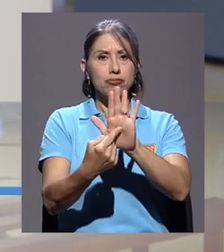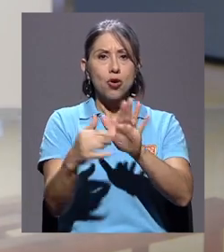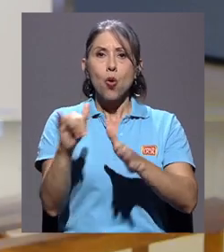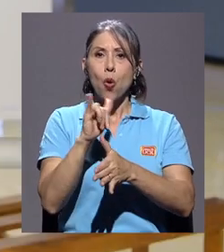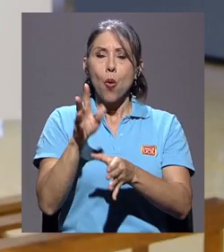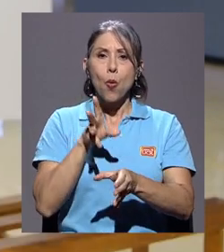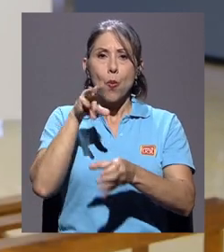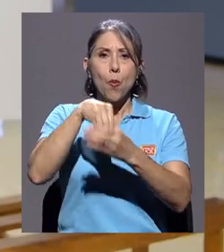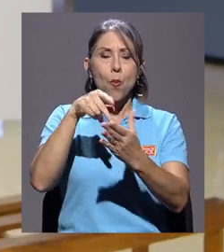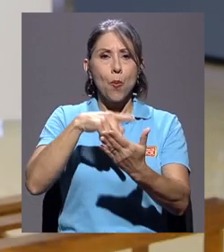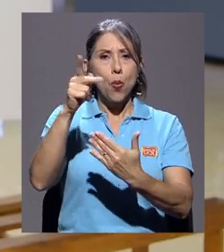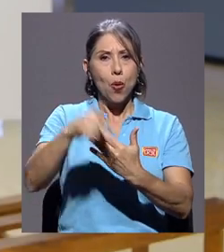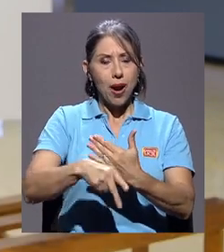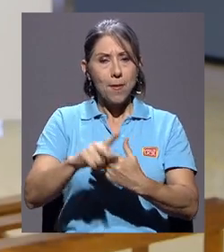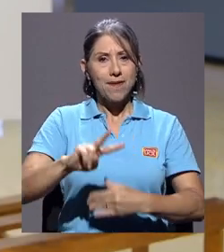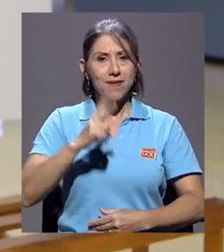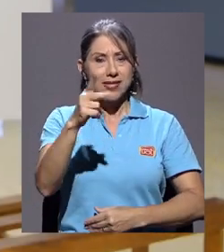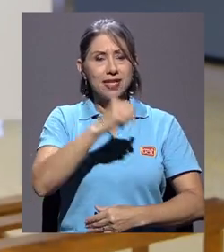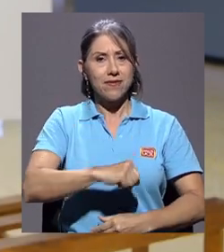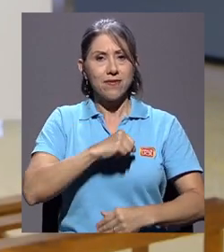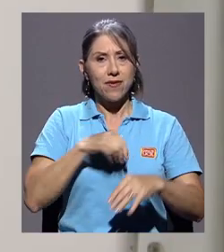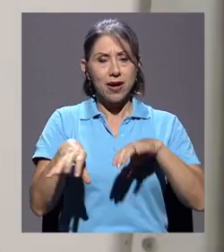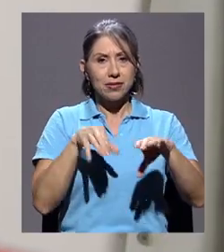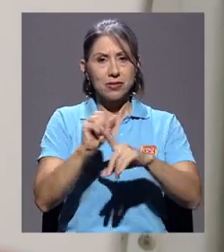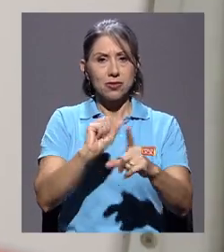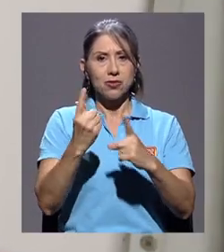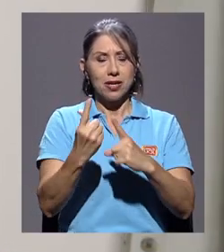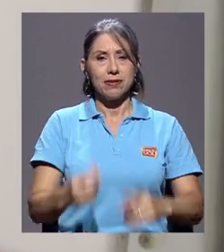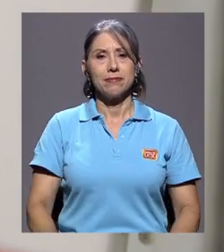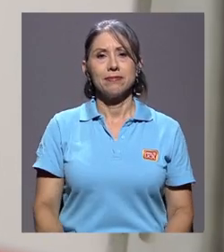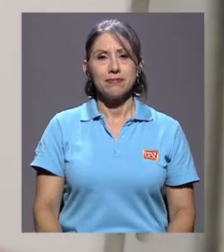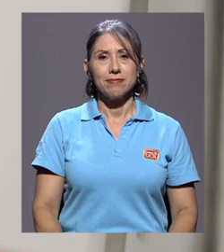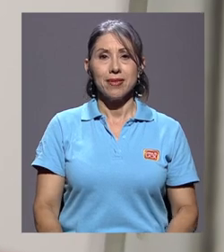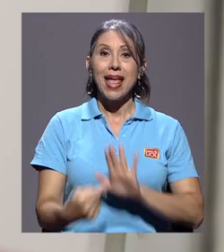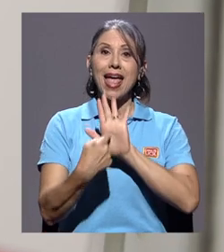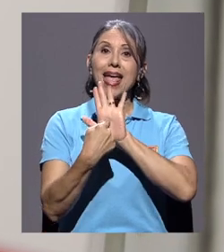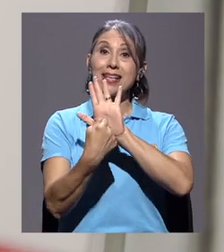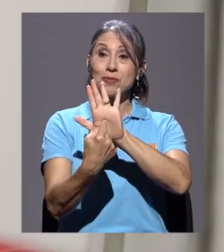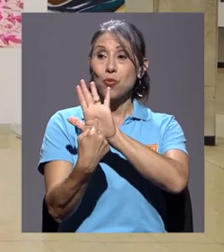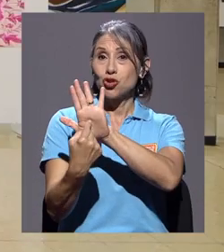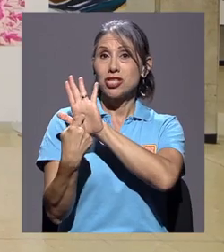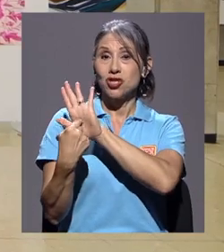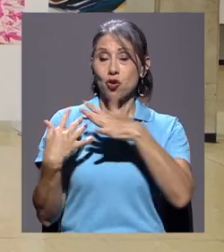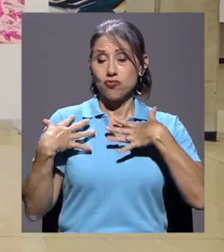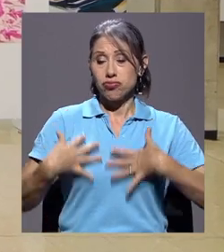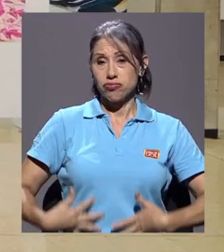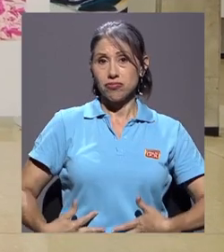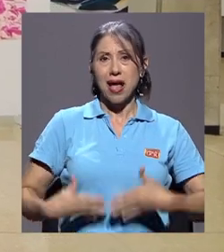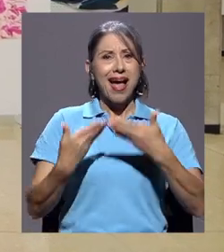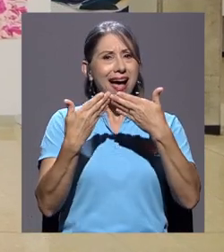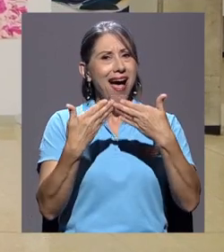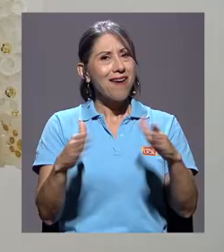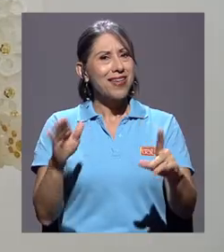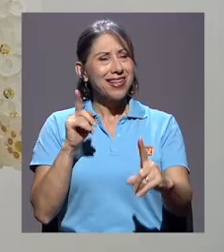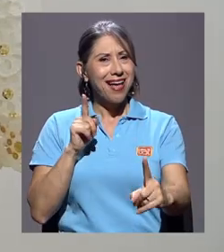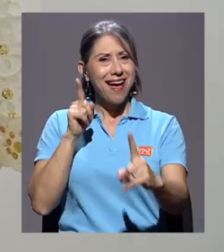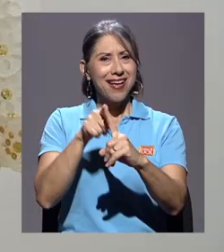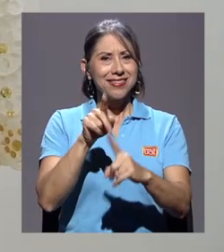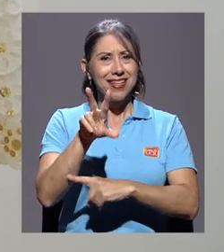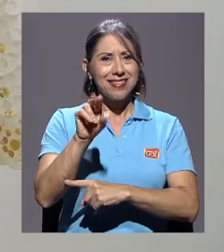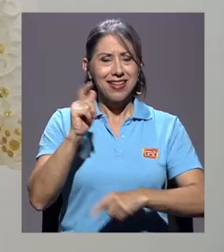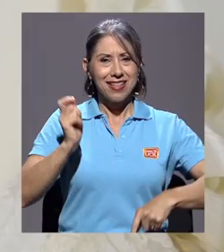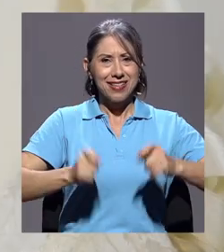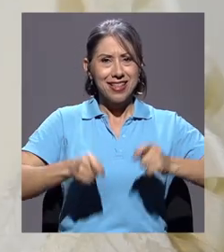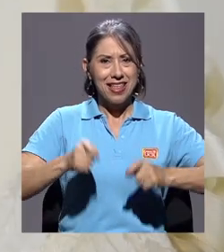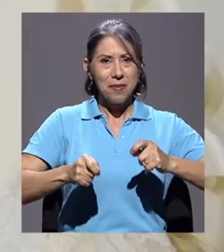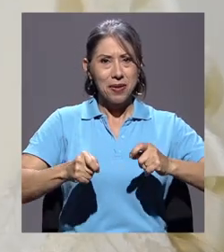parte del programa de la Vicerrectoría de Acción Social. La exposición estará abierta al público hasta el 30